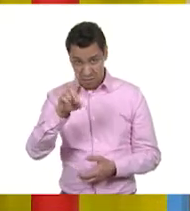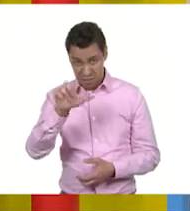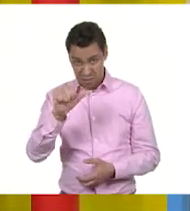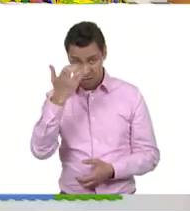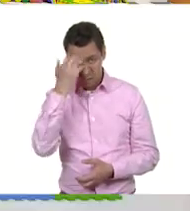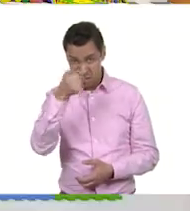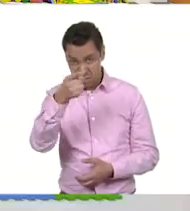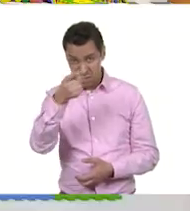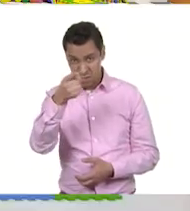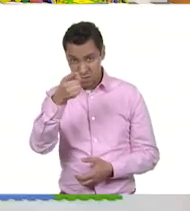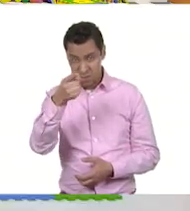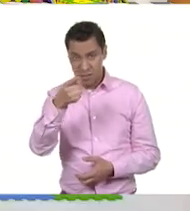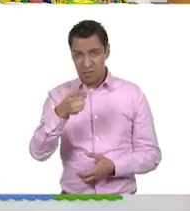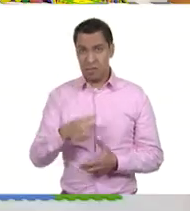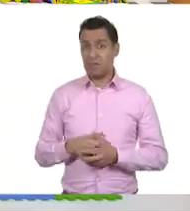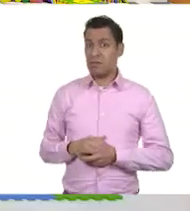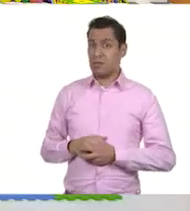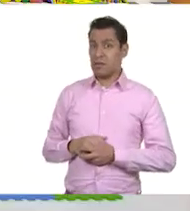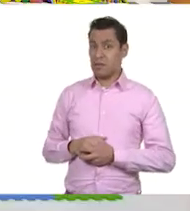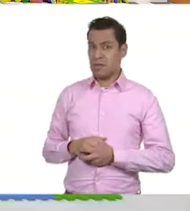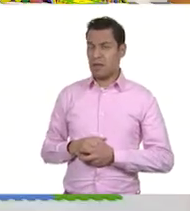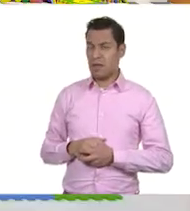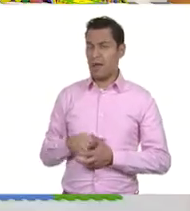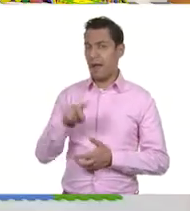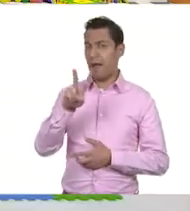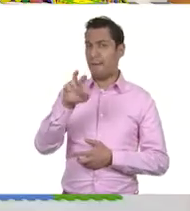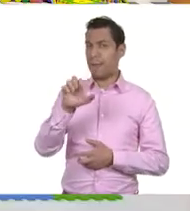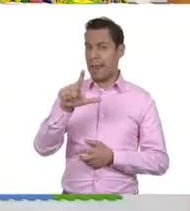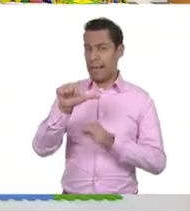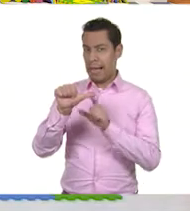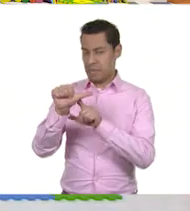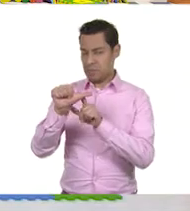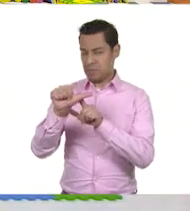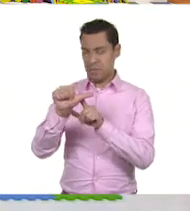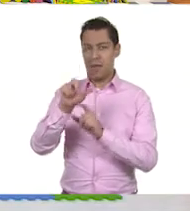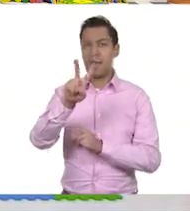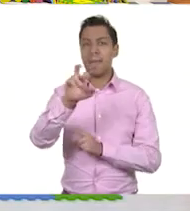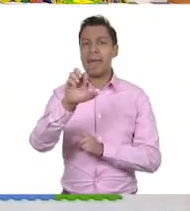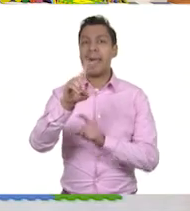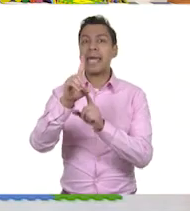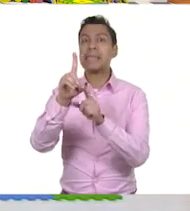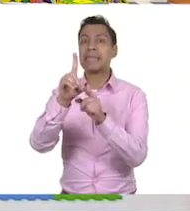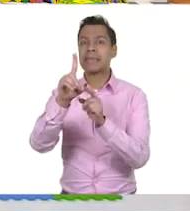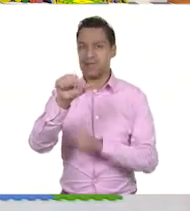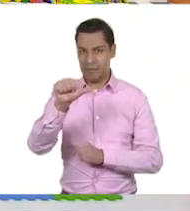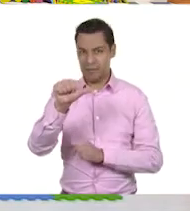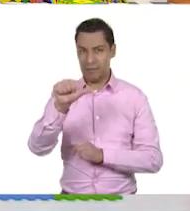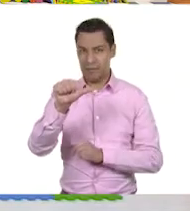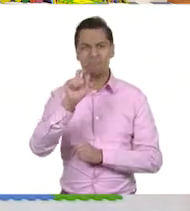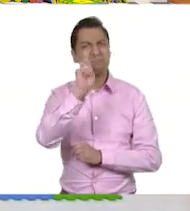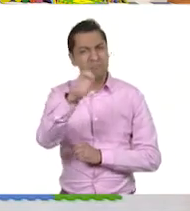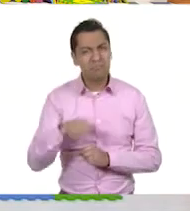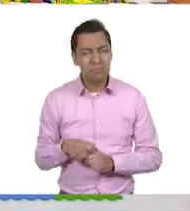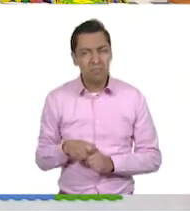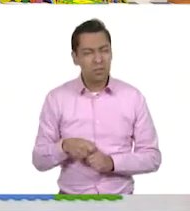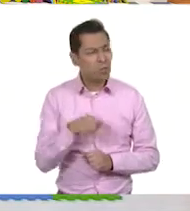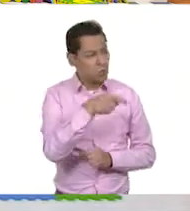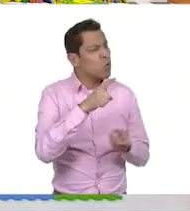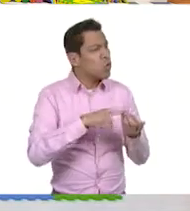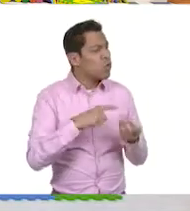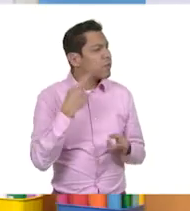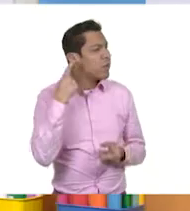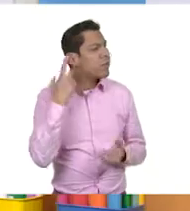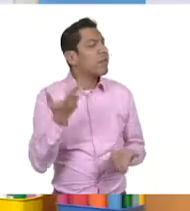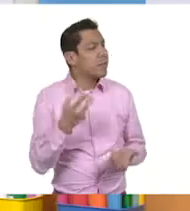No, creo que... No es común. No es vela, es veda. Sí, no. No, no es tan común. No, no, es poco común. ¿Dónde la escuchaste, Oscar? Yo lo